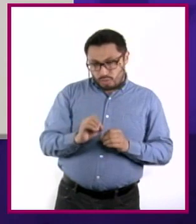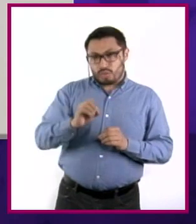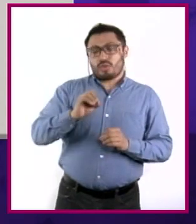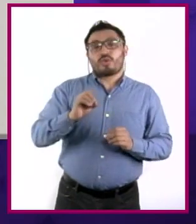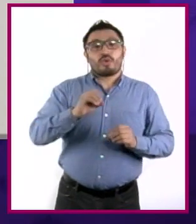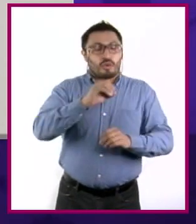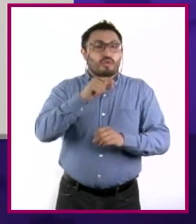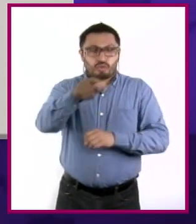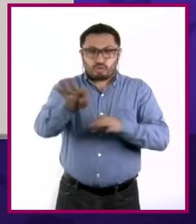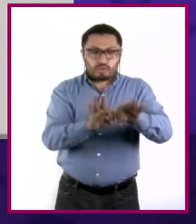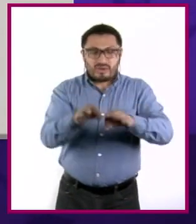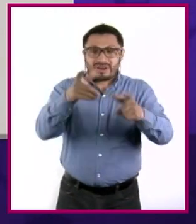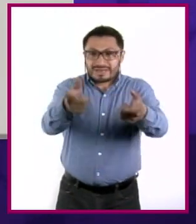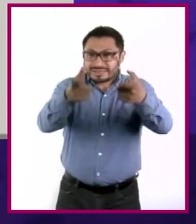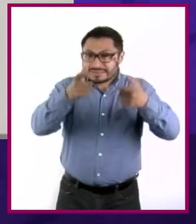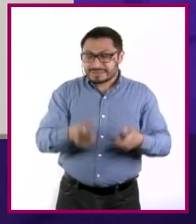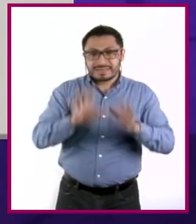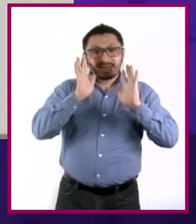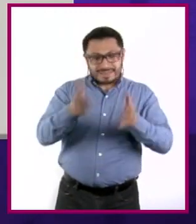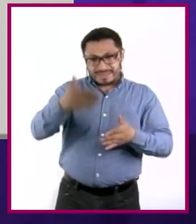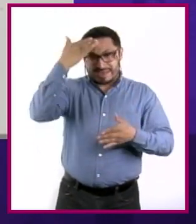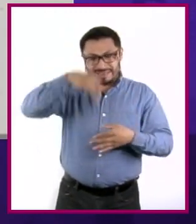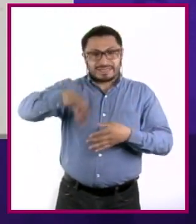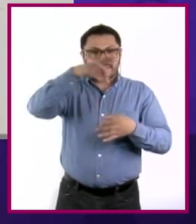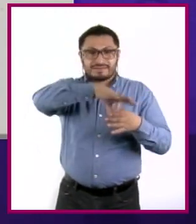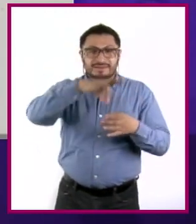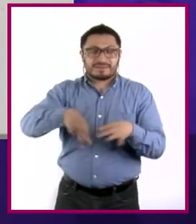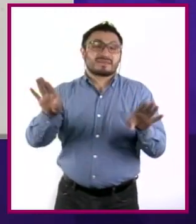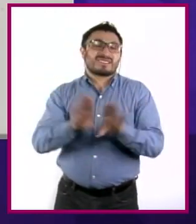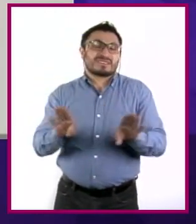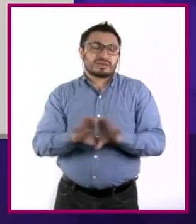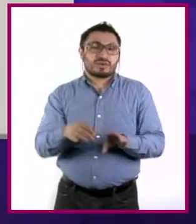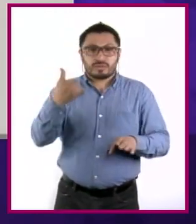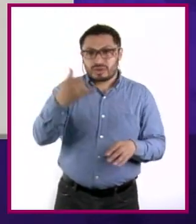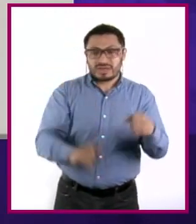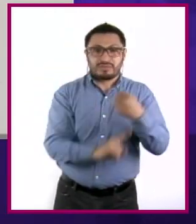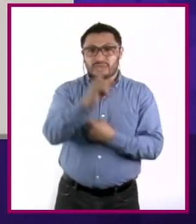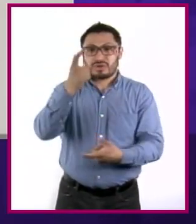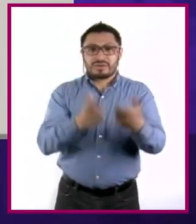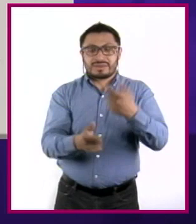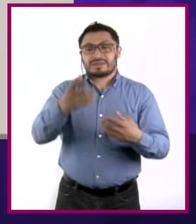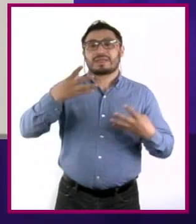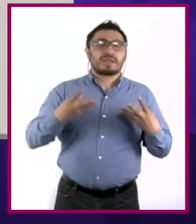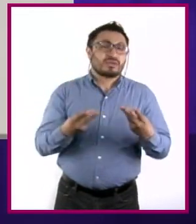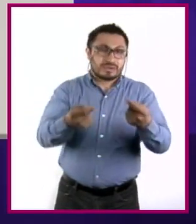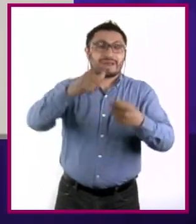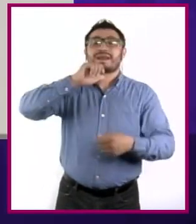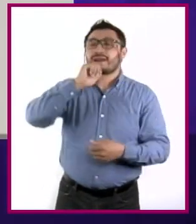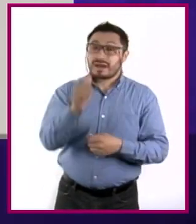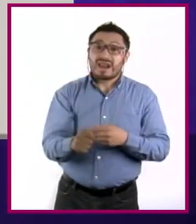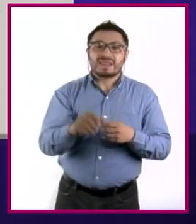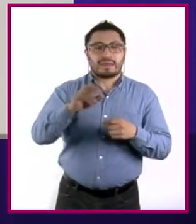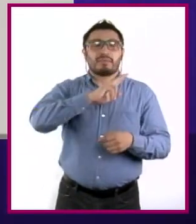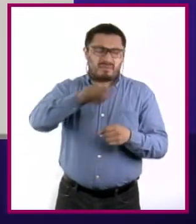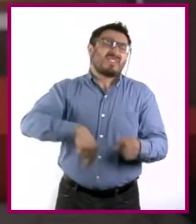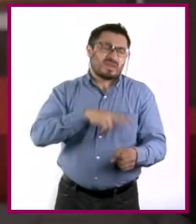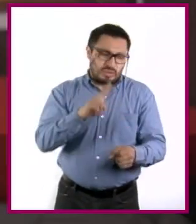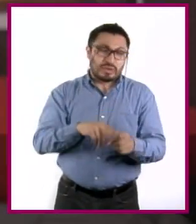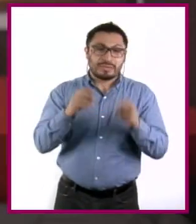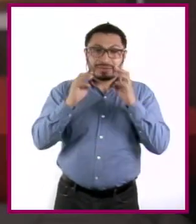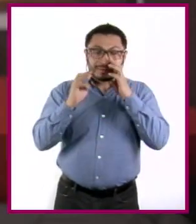y entonces te puedas evitar muchos problemas financieros que pueden llegar a suceder que es normal por falta de experiencia.